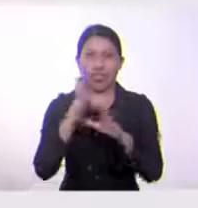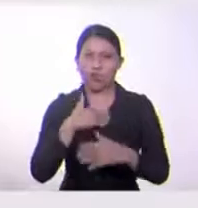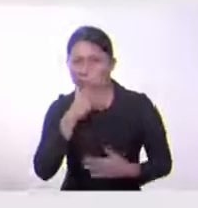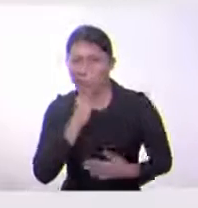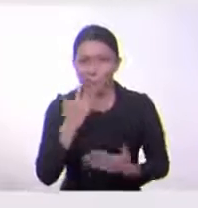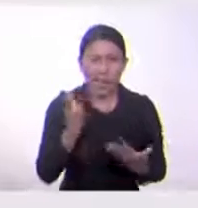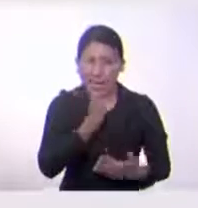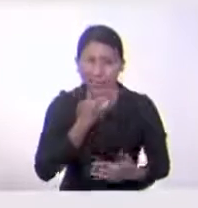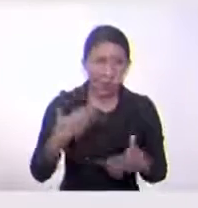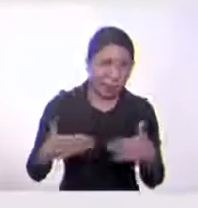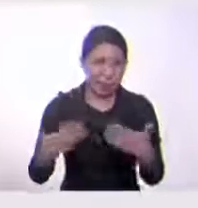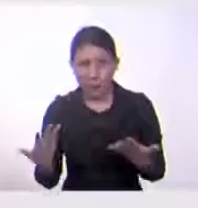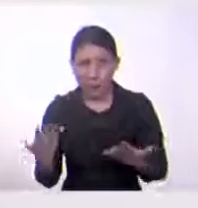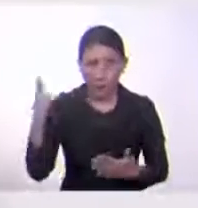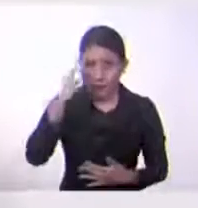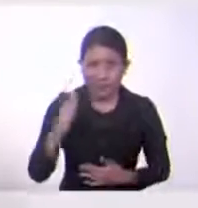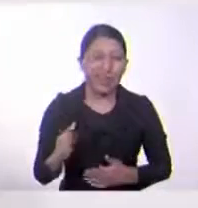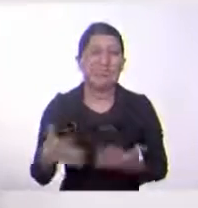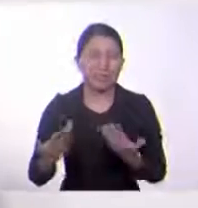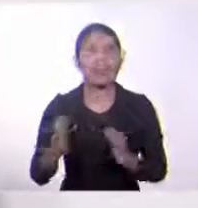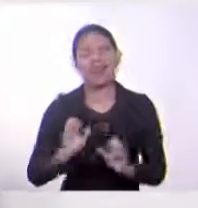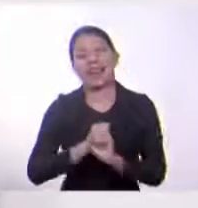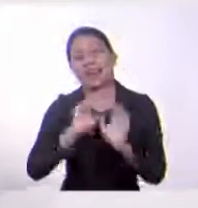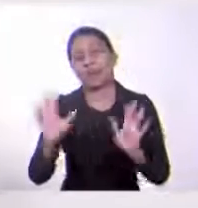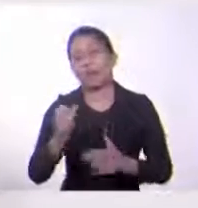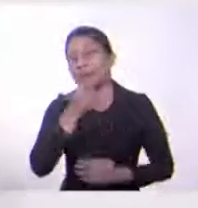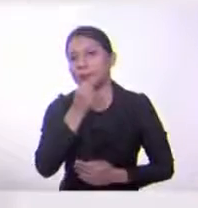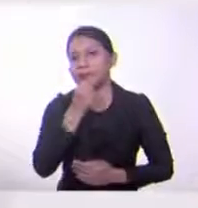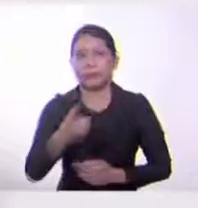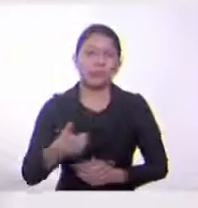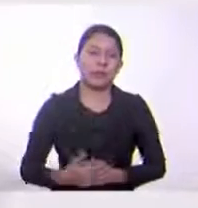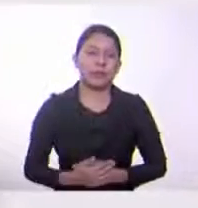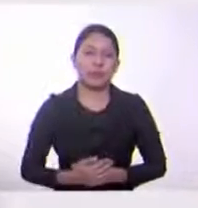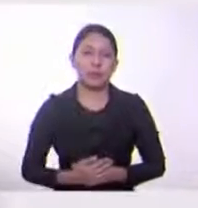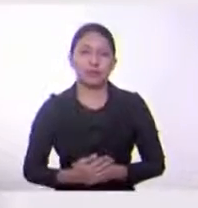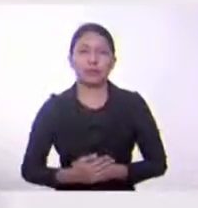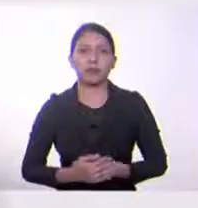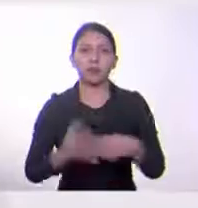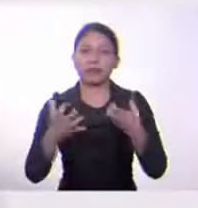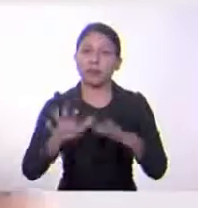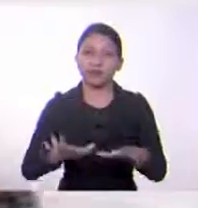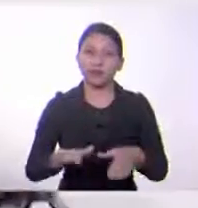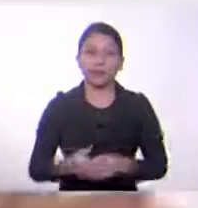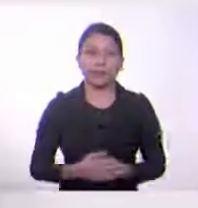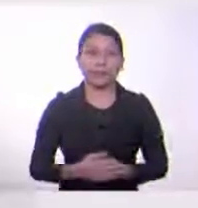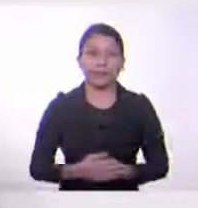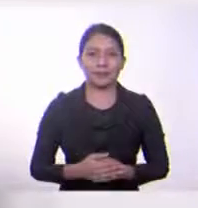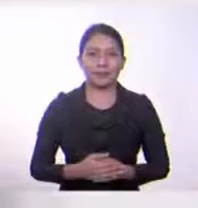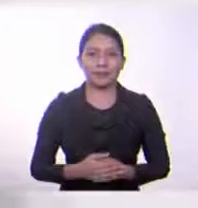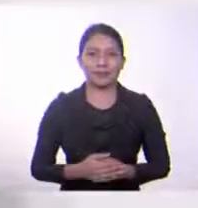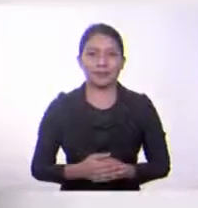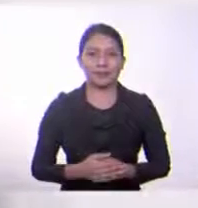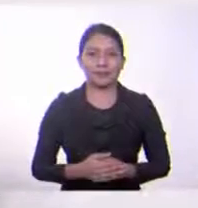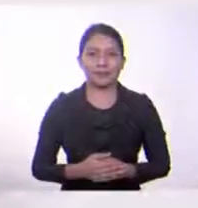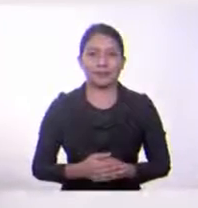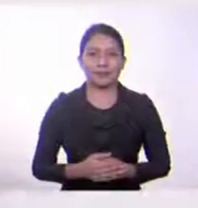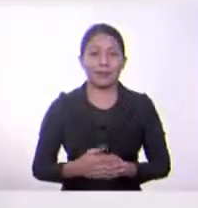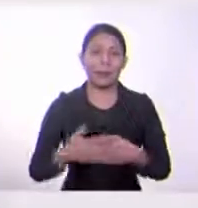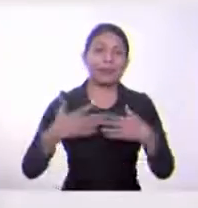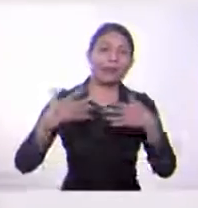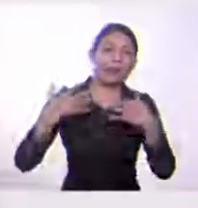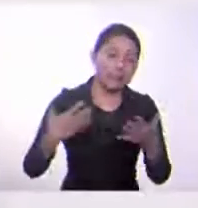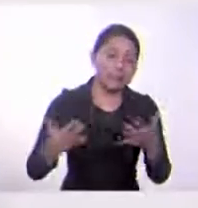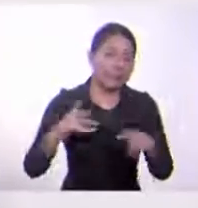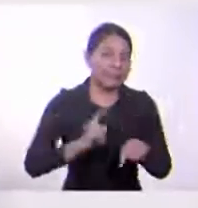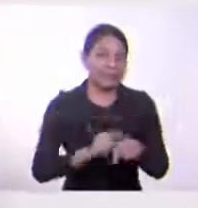duda. Alba Calderón ha estado con nosotros, especialista en la materia de estudios sociales. Muchísimas gracias, Alba. Siempre se nos vuelve corto el tiempo, pero muchachos,